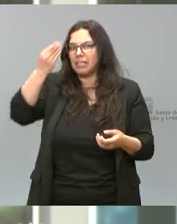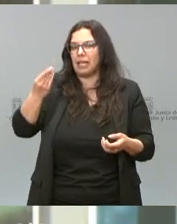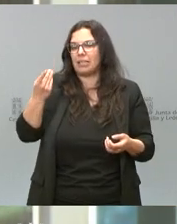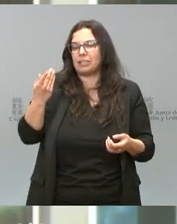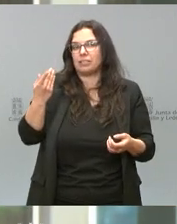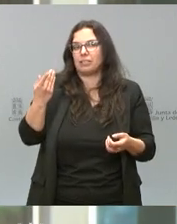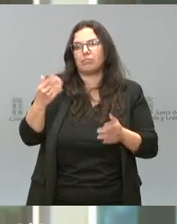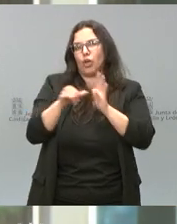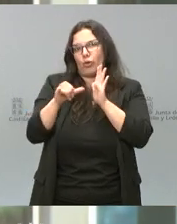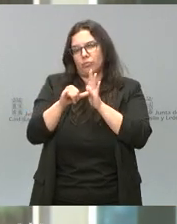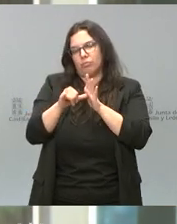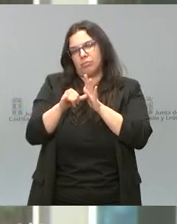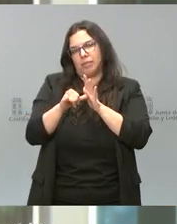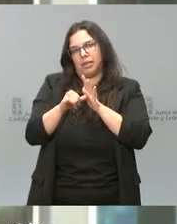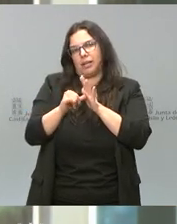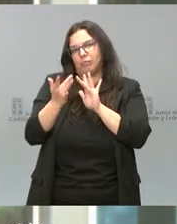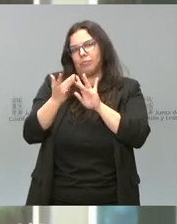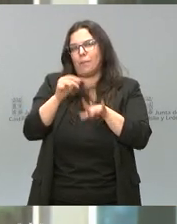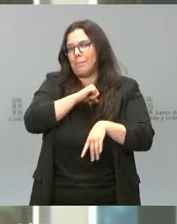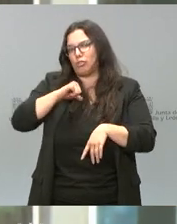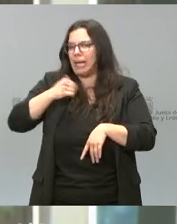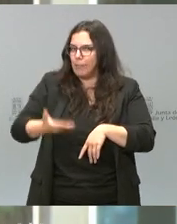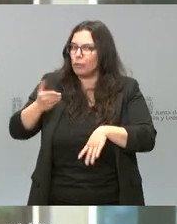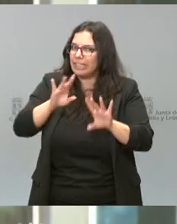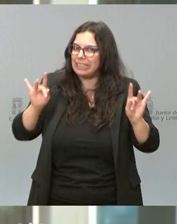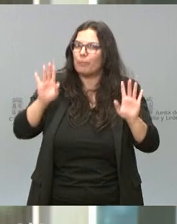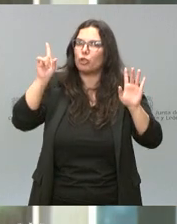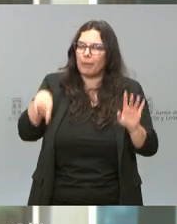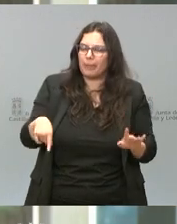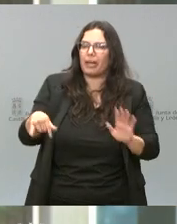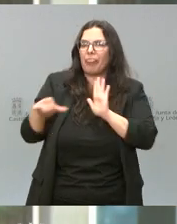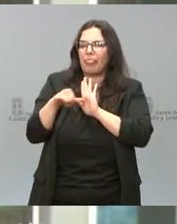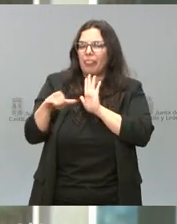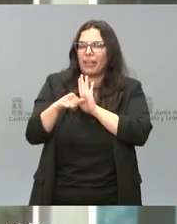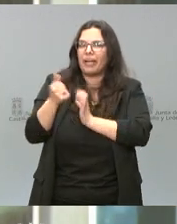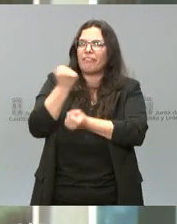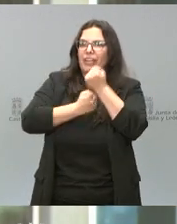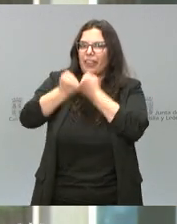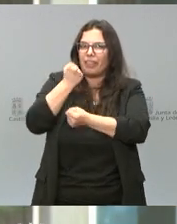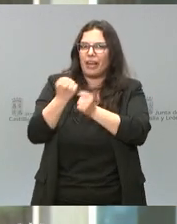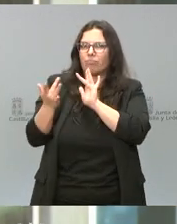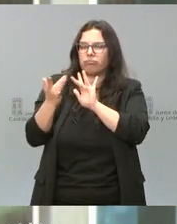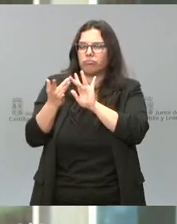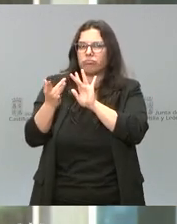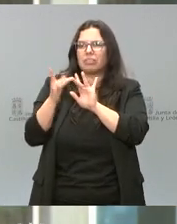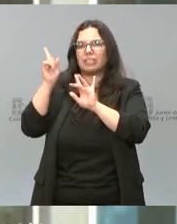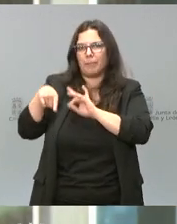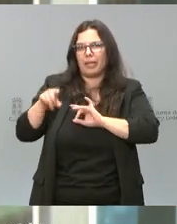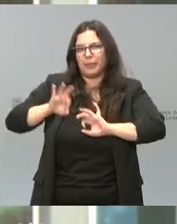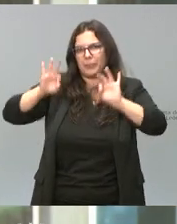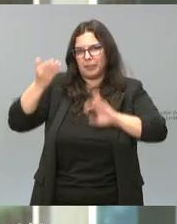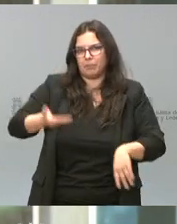solo la cercanía personal, que es siempre importante, sino la cercanía financiera, que también es especialmente